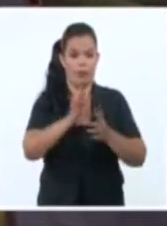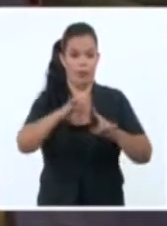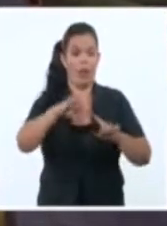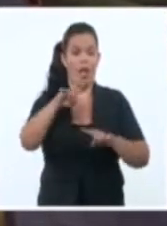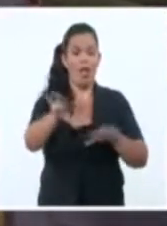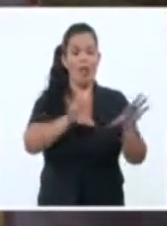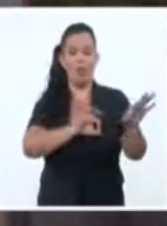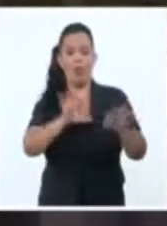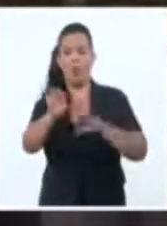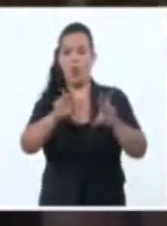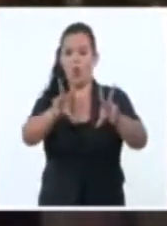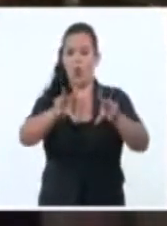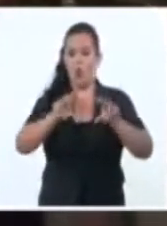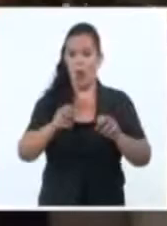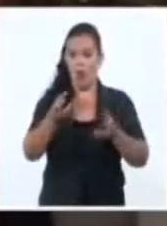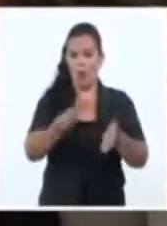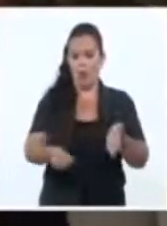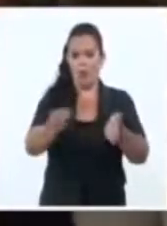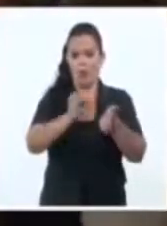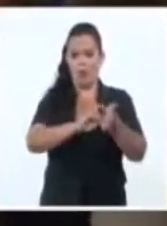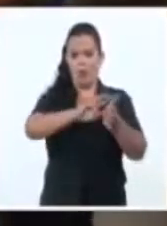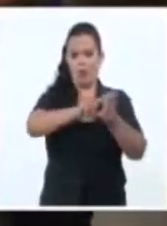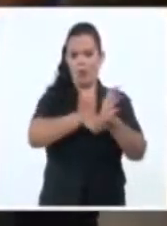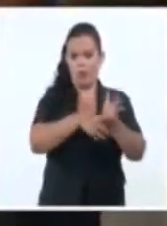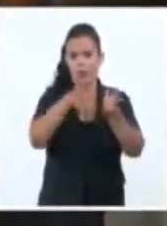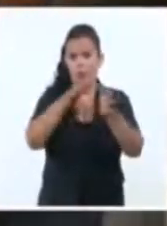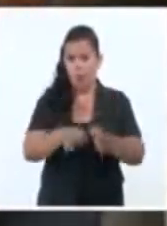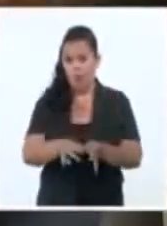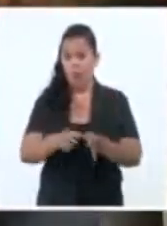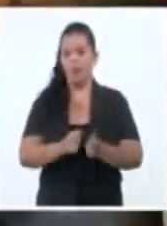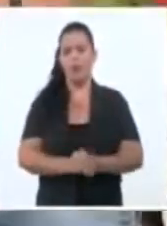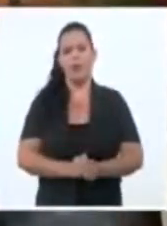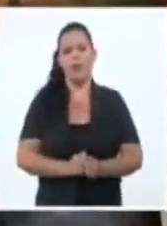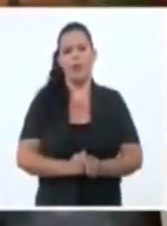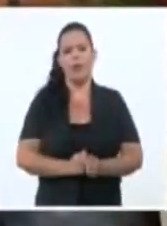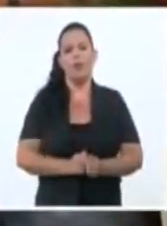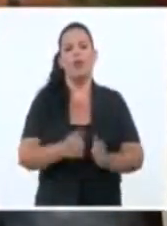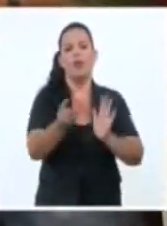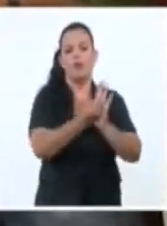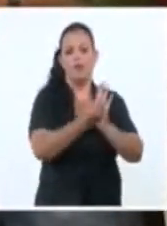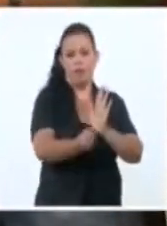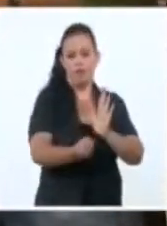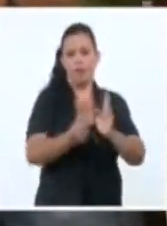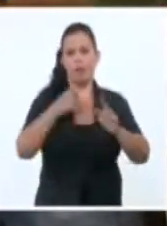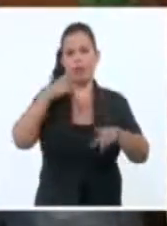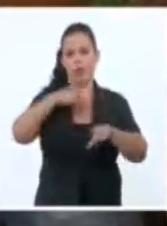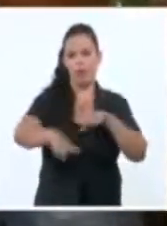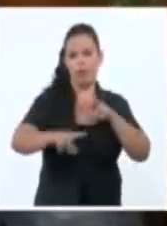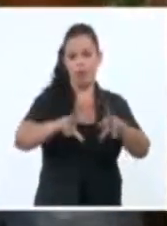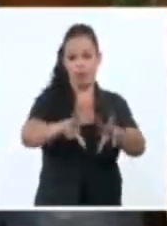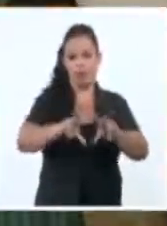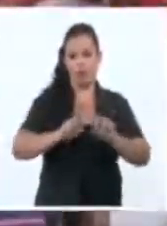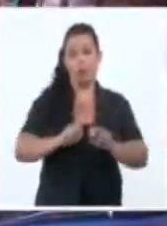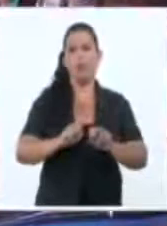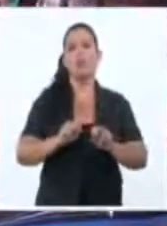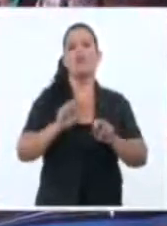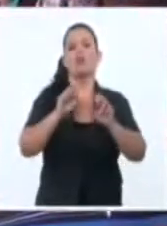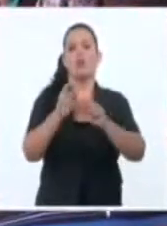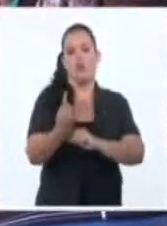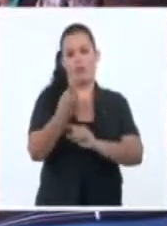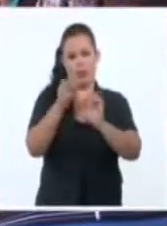integrantes del Buró y Comité Municipal del Partido en la Ciénaga, y se ratificó a bienvenido Roy Chirino como su primer secretario.